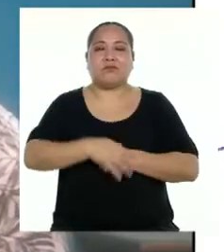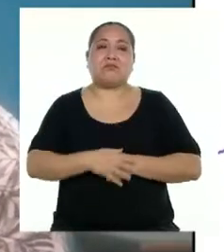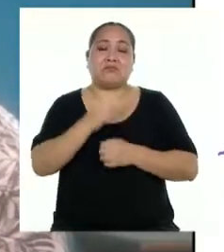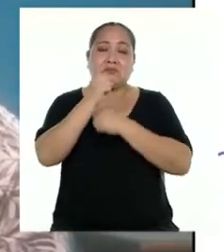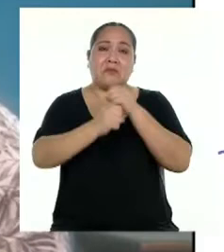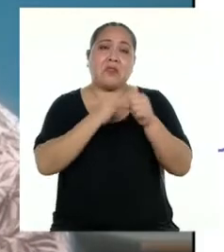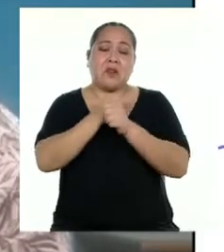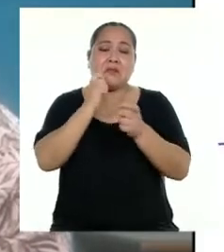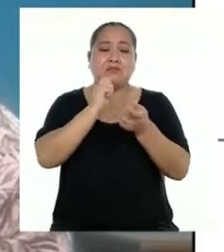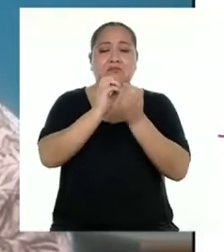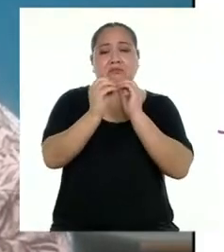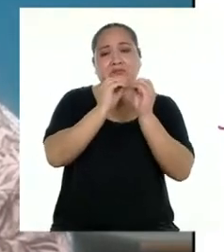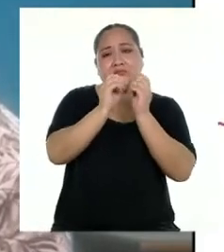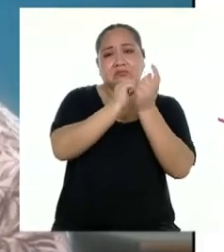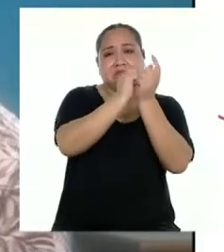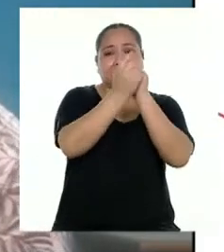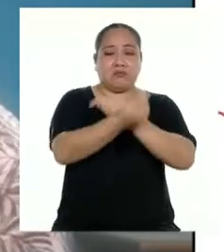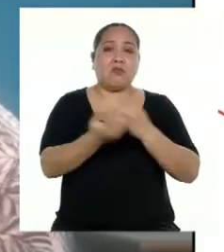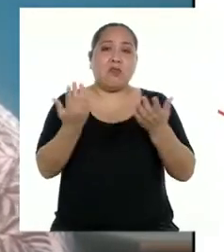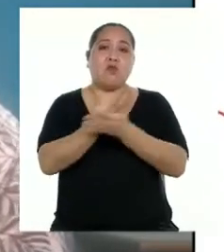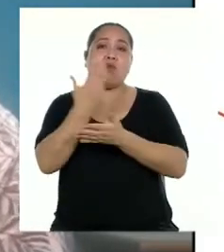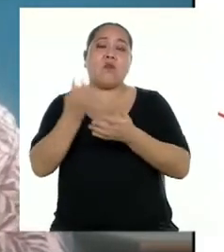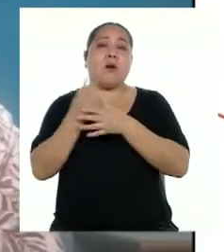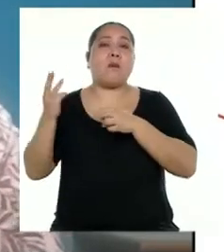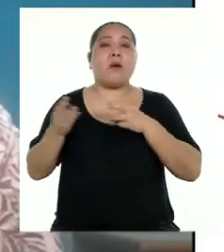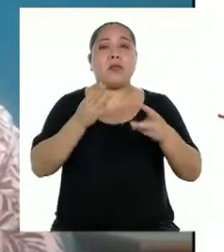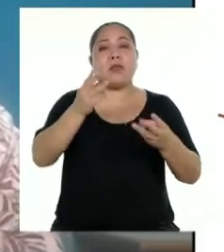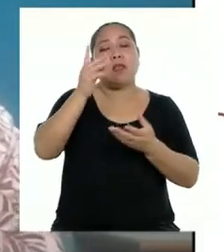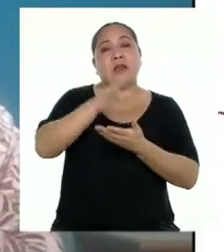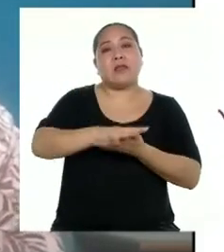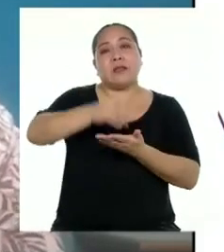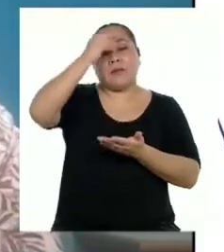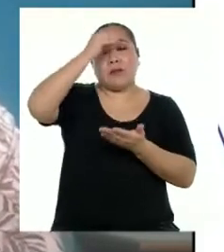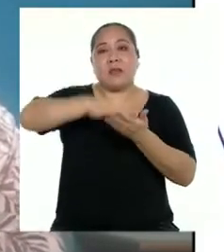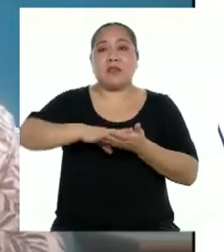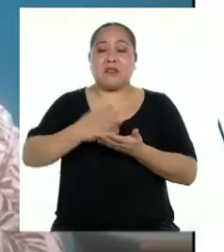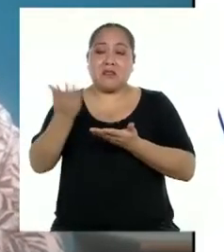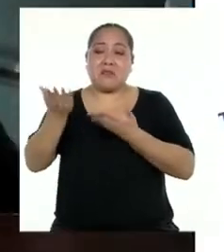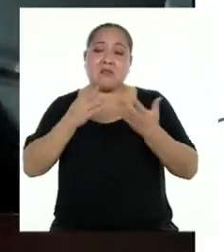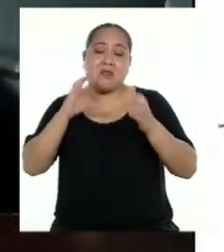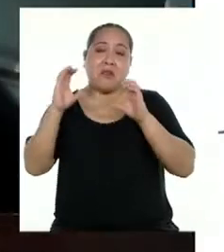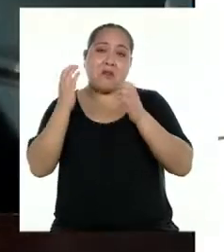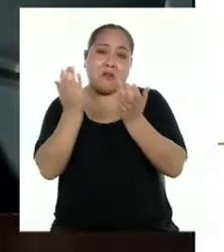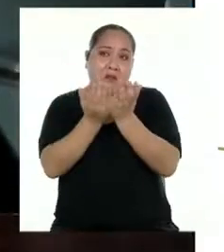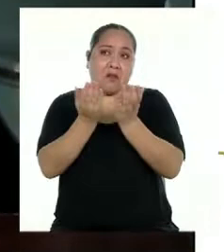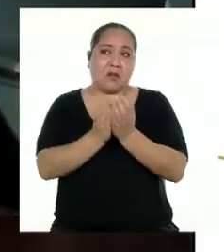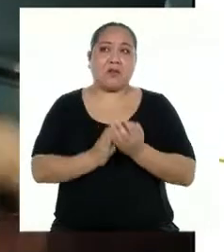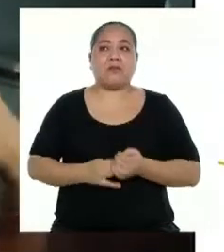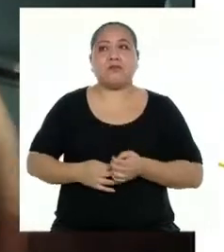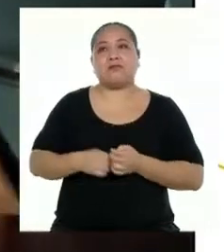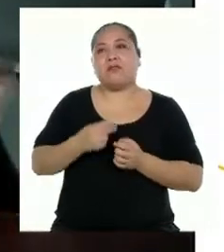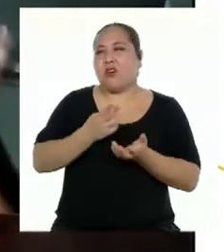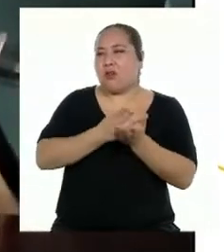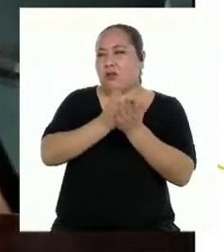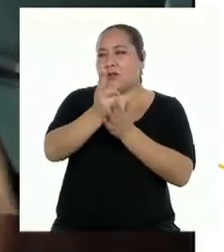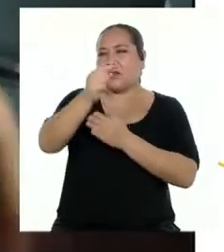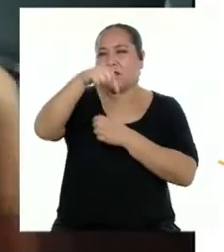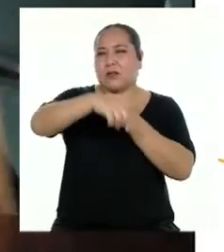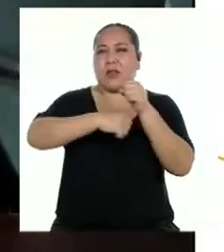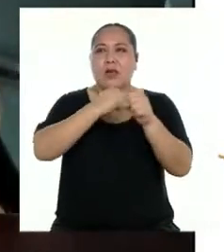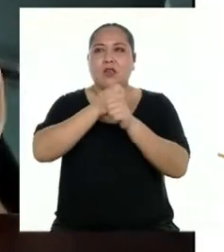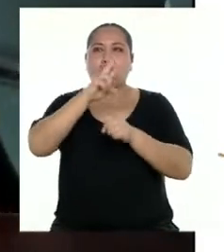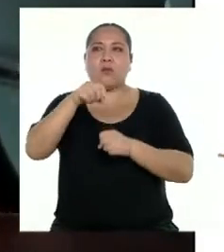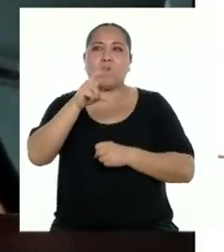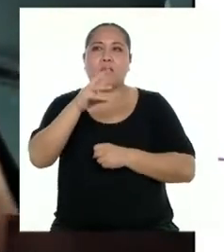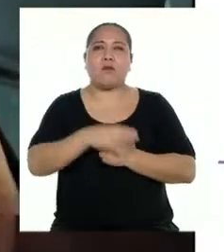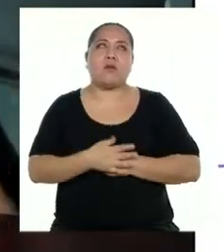adaptación por los nuevos métodos de enseñanza que hemos estado recibiendo por parte del colegio. Sinceramente, este 2020 lo